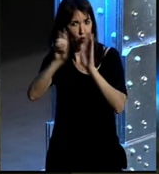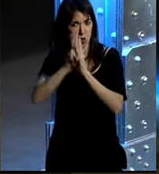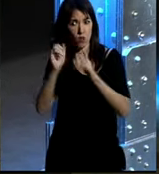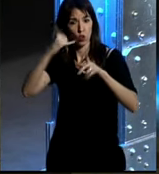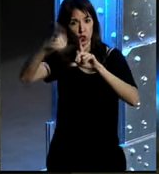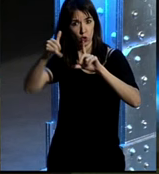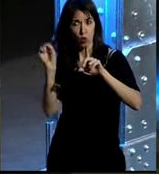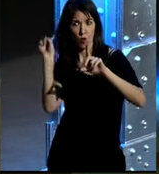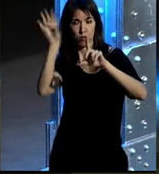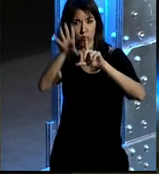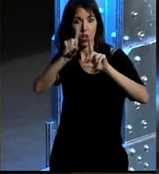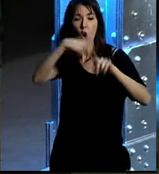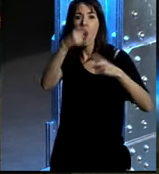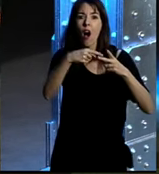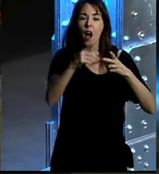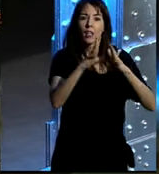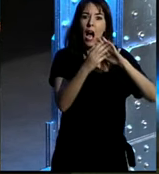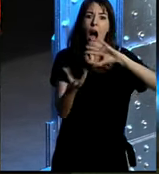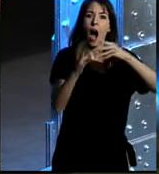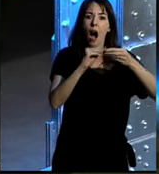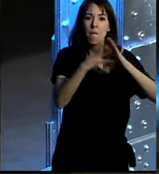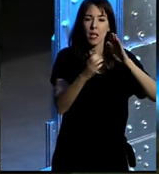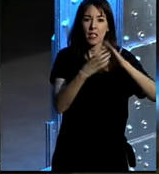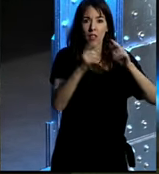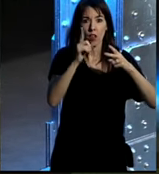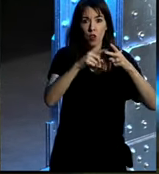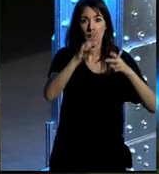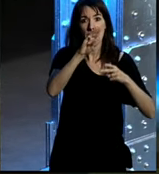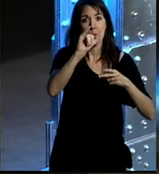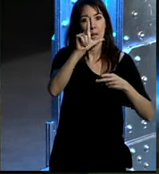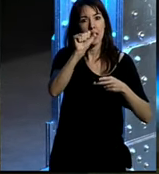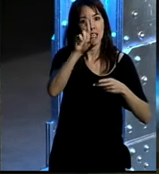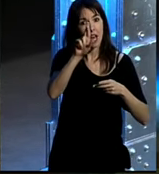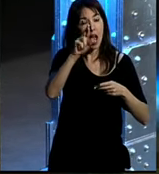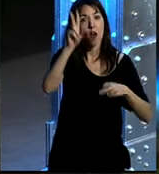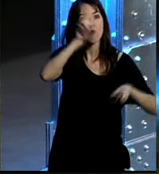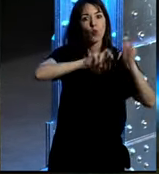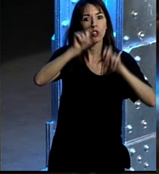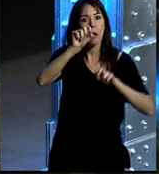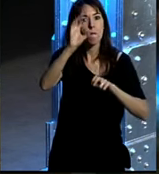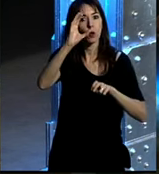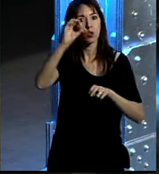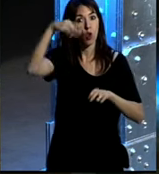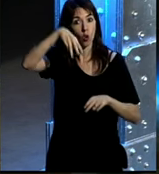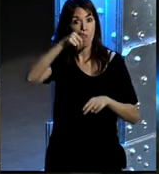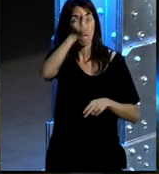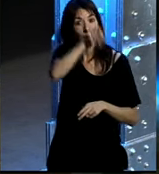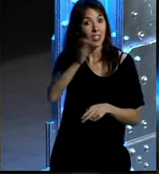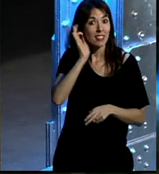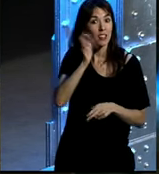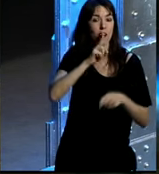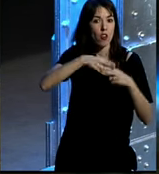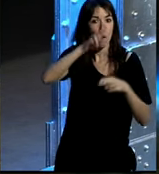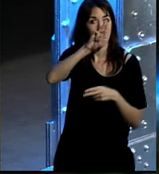luego hay algunas aplicaciones pues por ejemplo había una web que se llama pilarbusca.com donde una chica que se llamaba Pilar tenía una entrevista